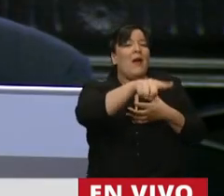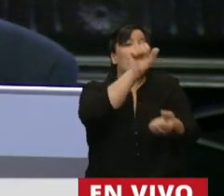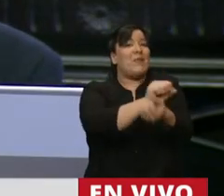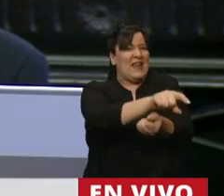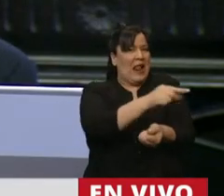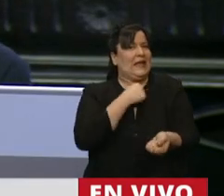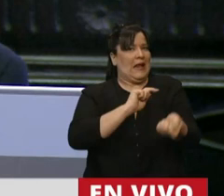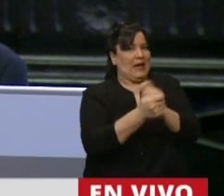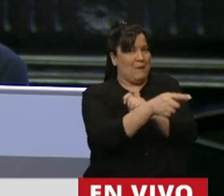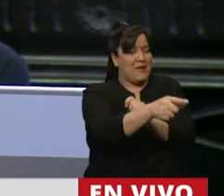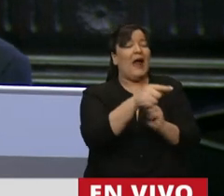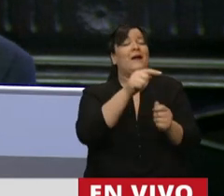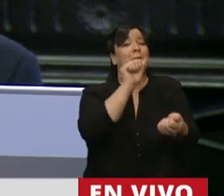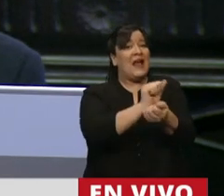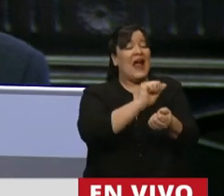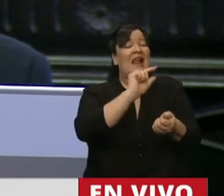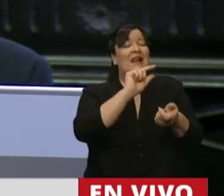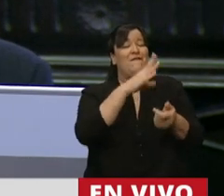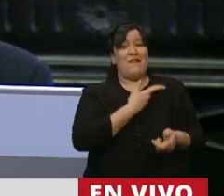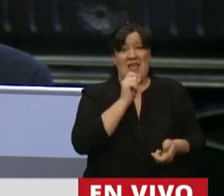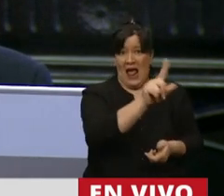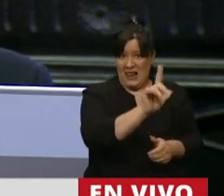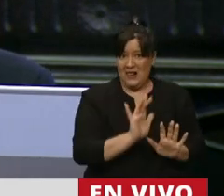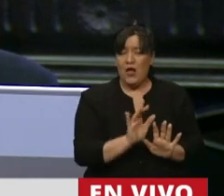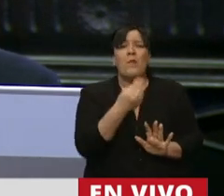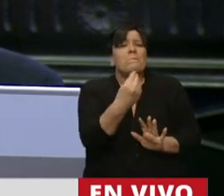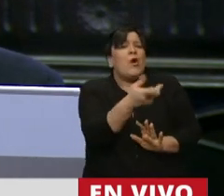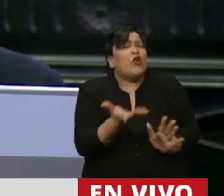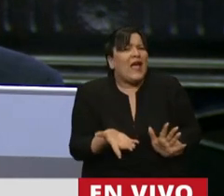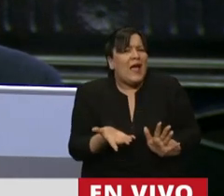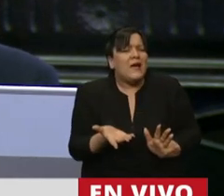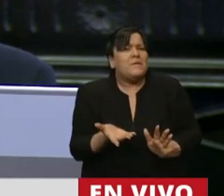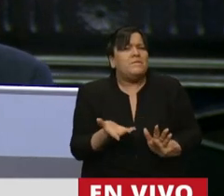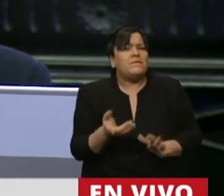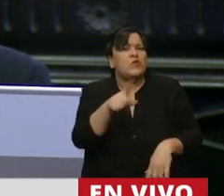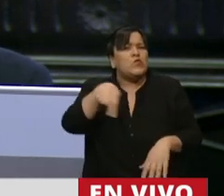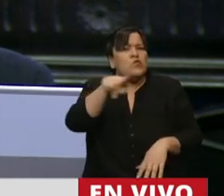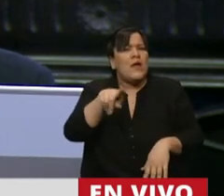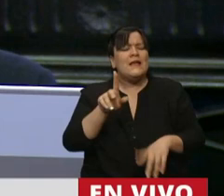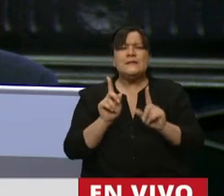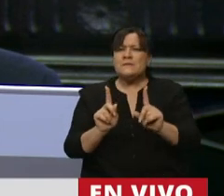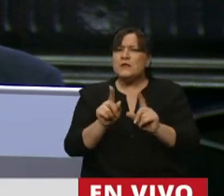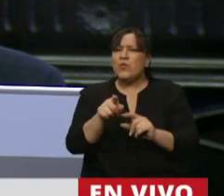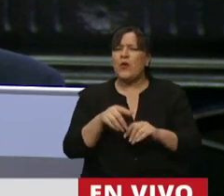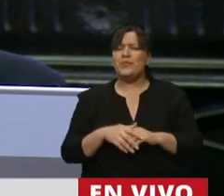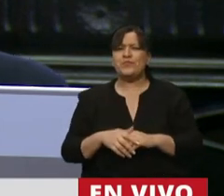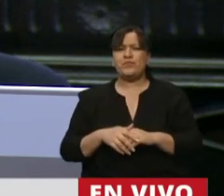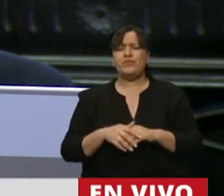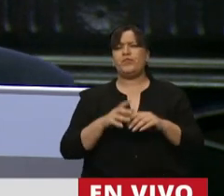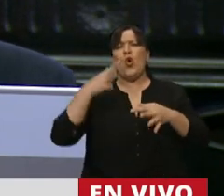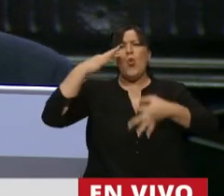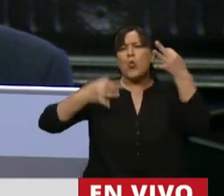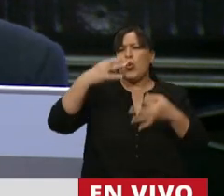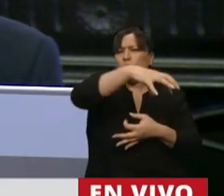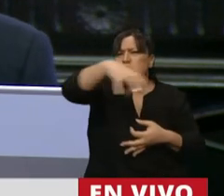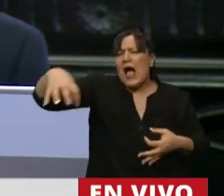federal. ¿Por qué no siguieron el lugar de estos juzgados